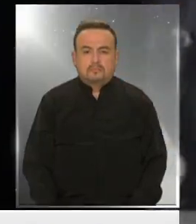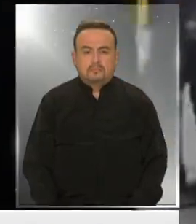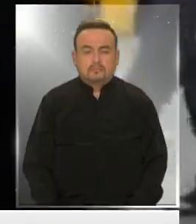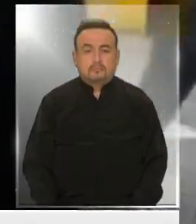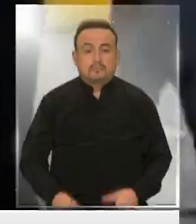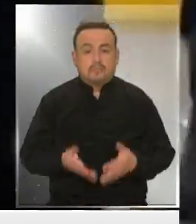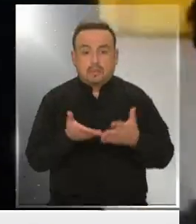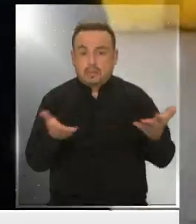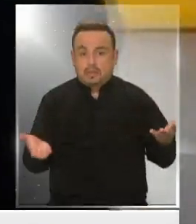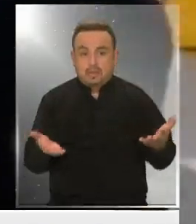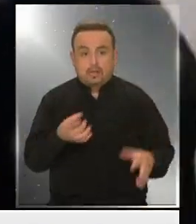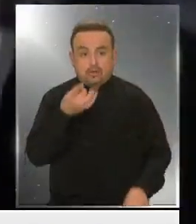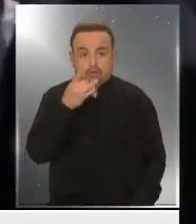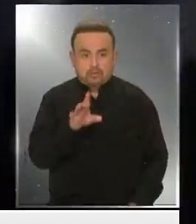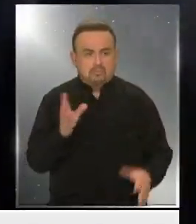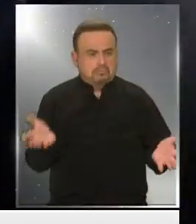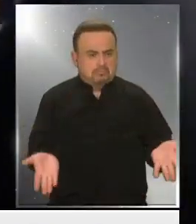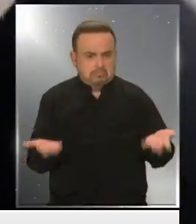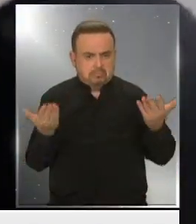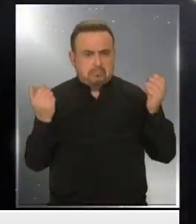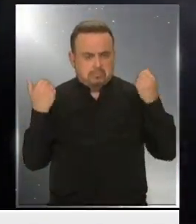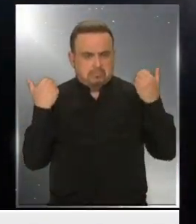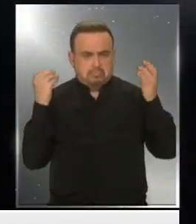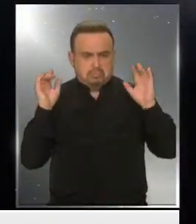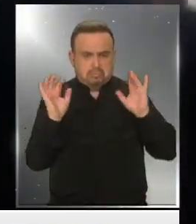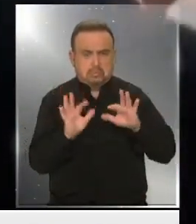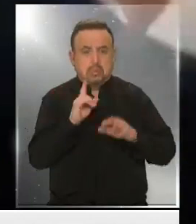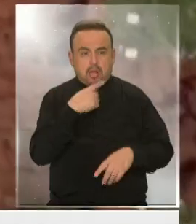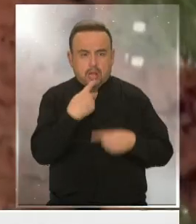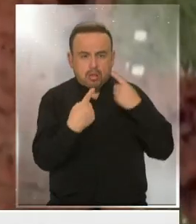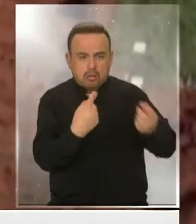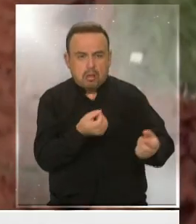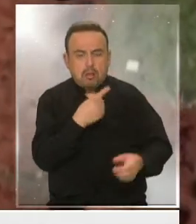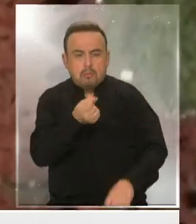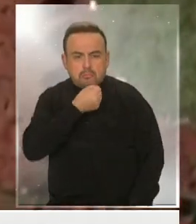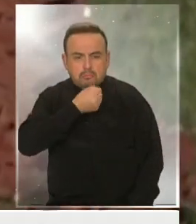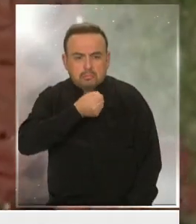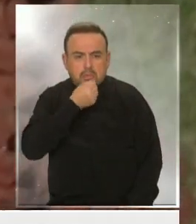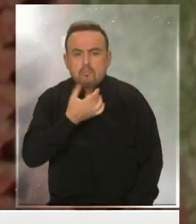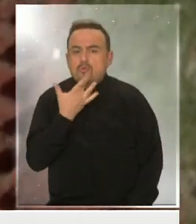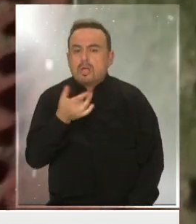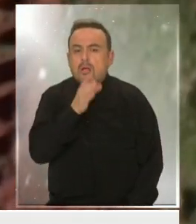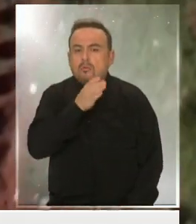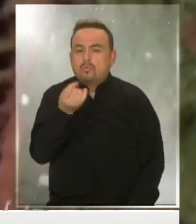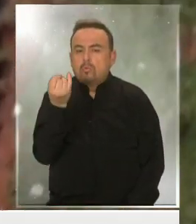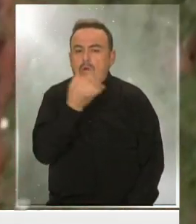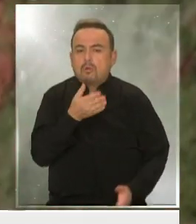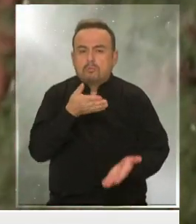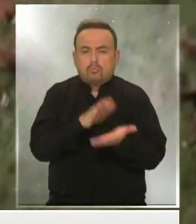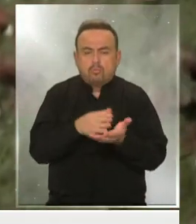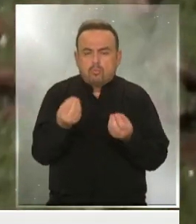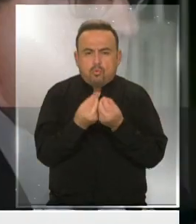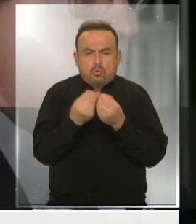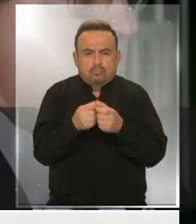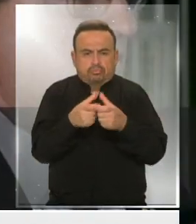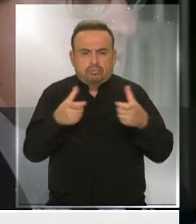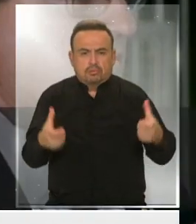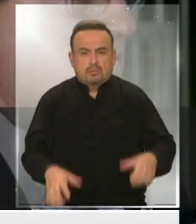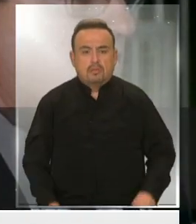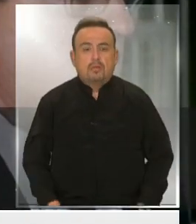No solo eso, el mandatario ha respondido así a la prensa cuando le preguntan por la cifra de muertos, que no para de crecer.